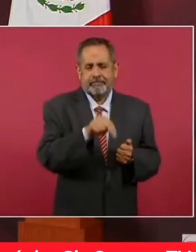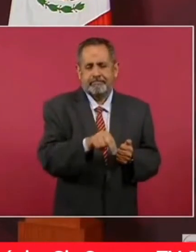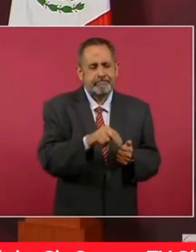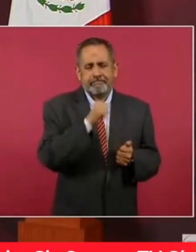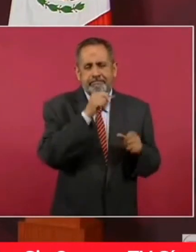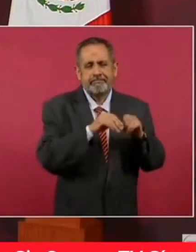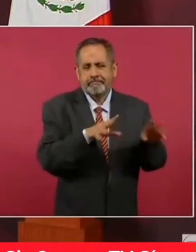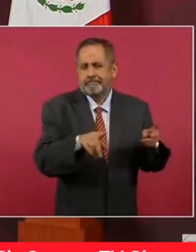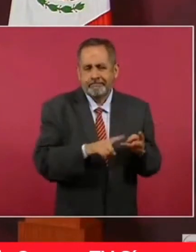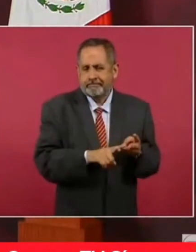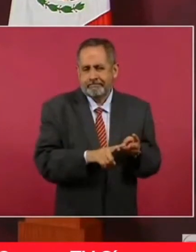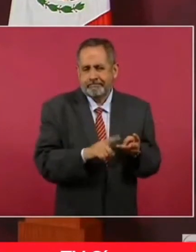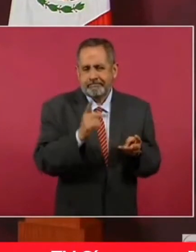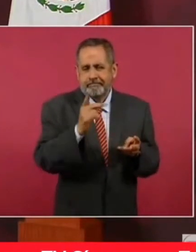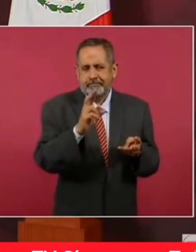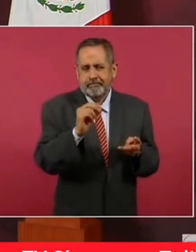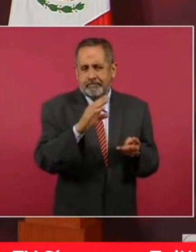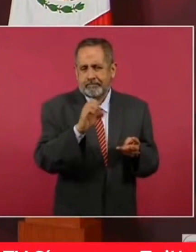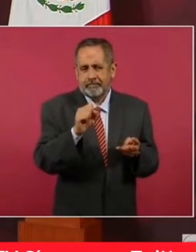ni en el proceso.